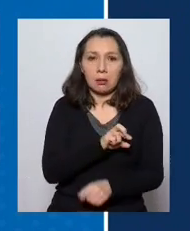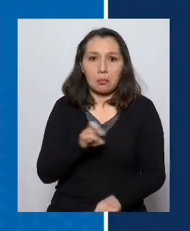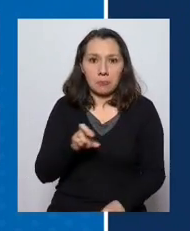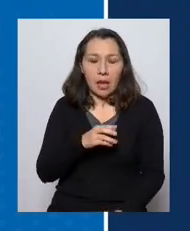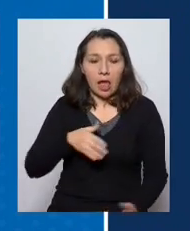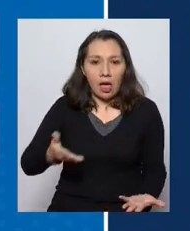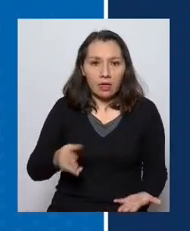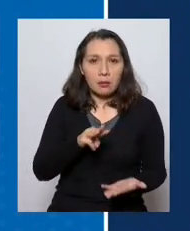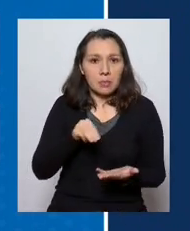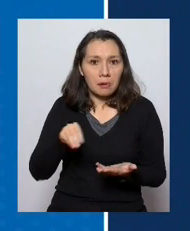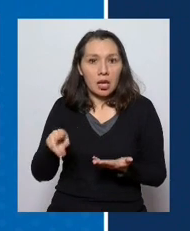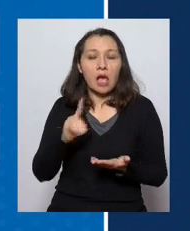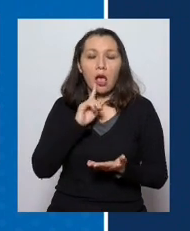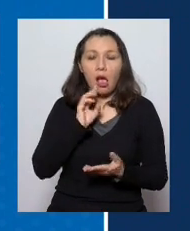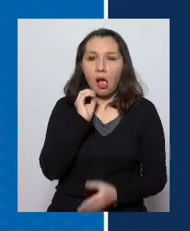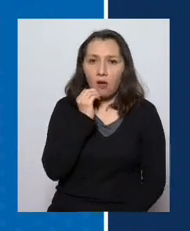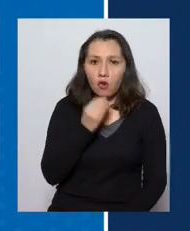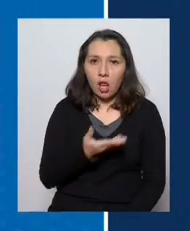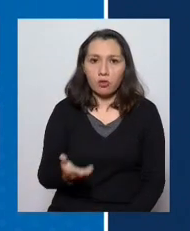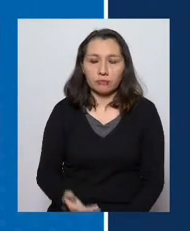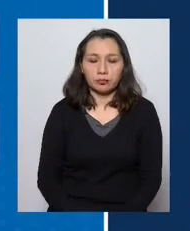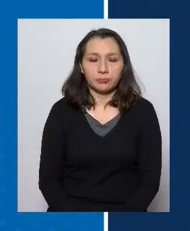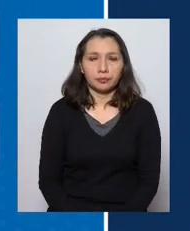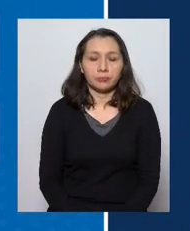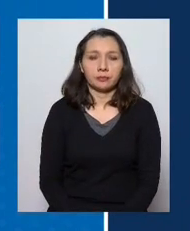padres y en nuestros abuelos.